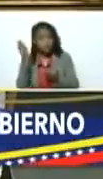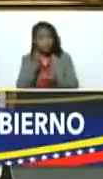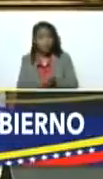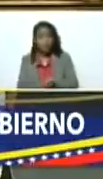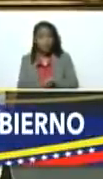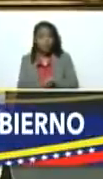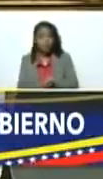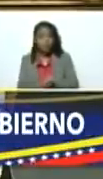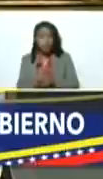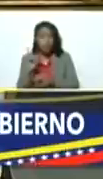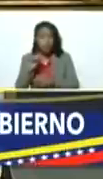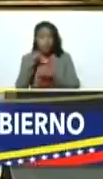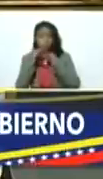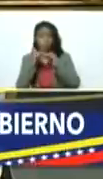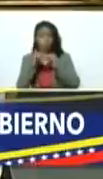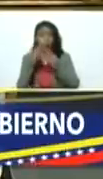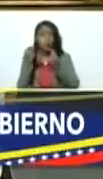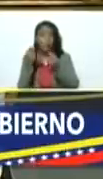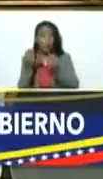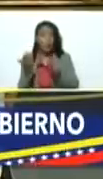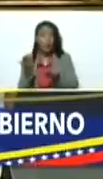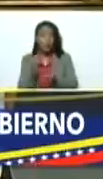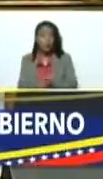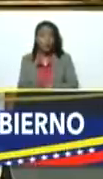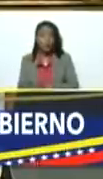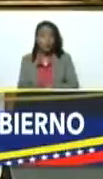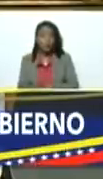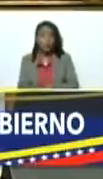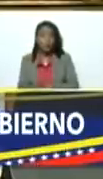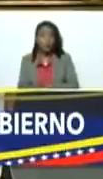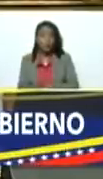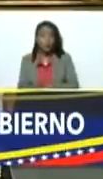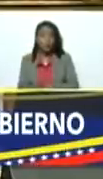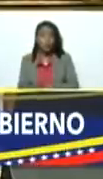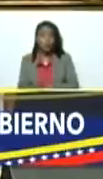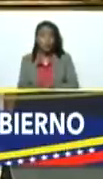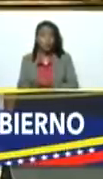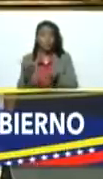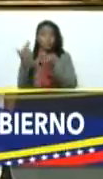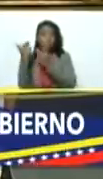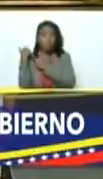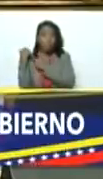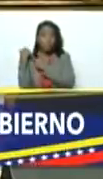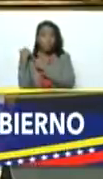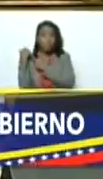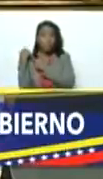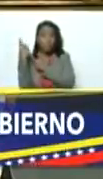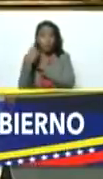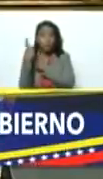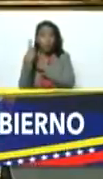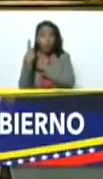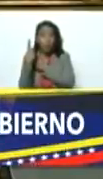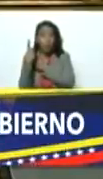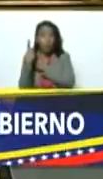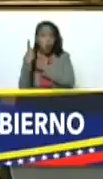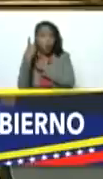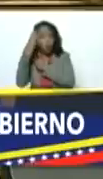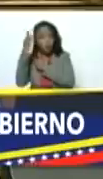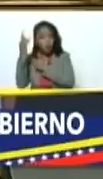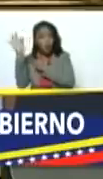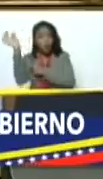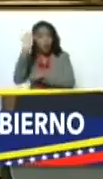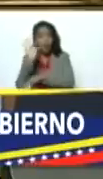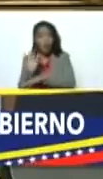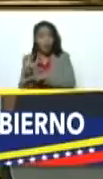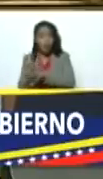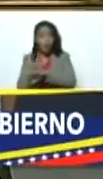dirían por el llano una platica que le correspondería solo por Consejo Federal de Gobierno